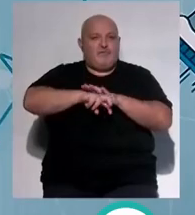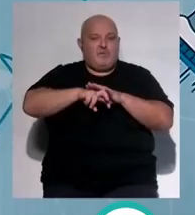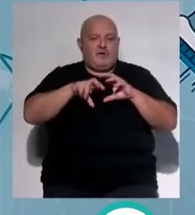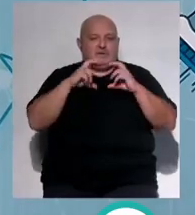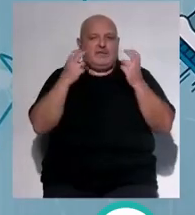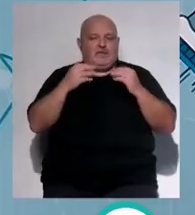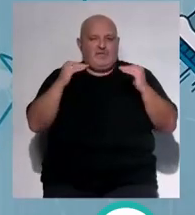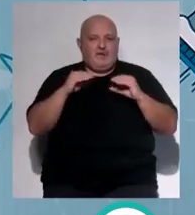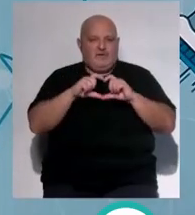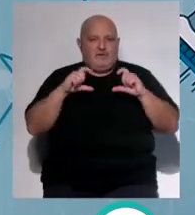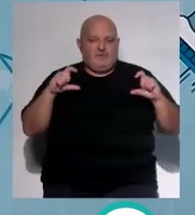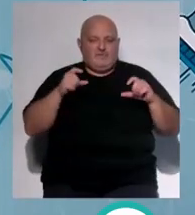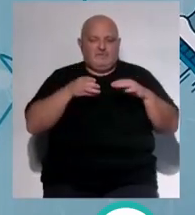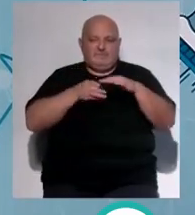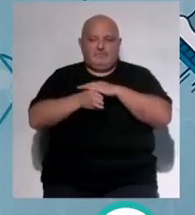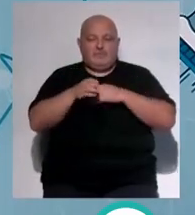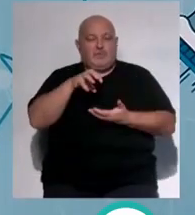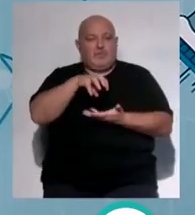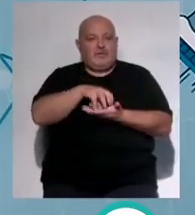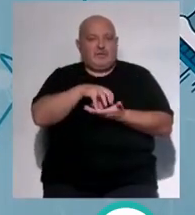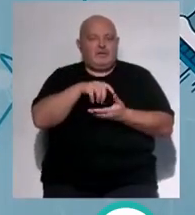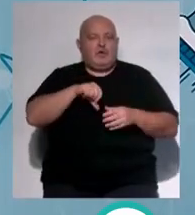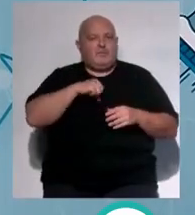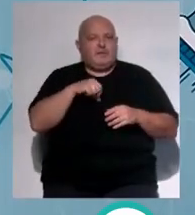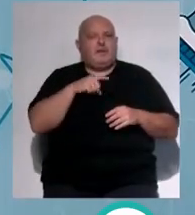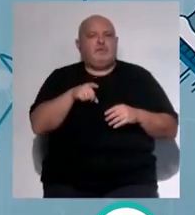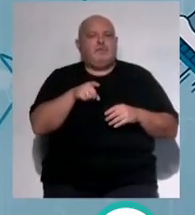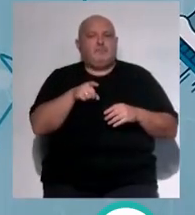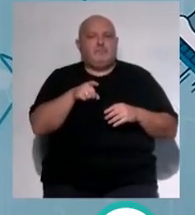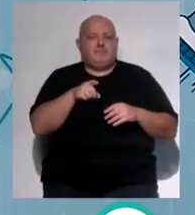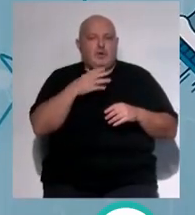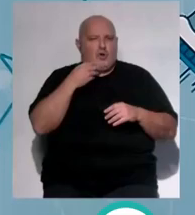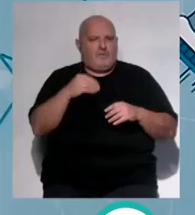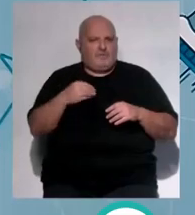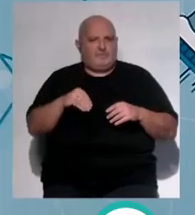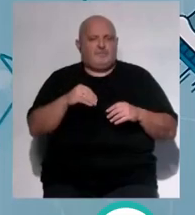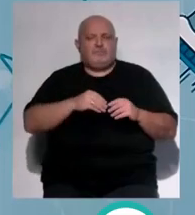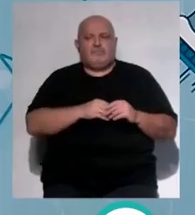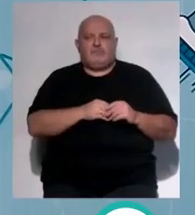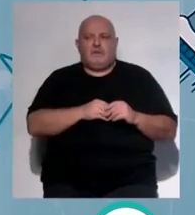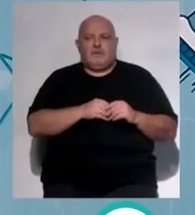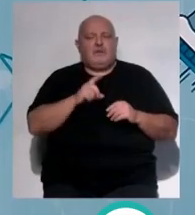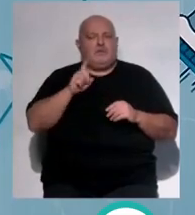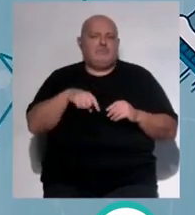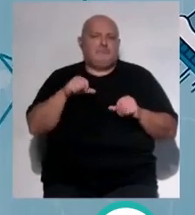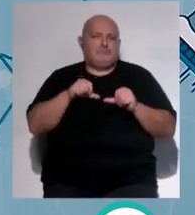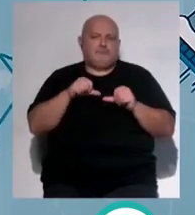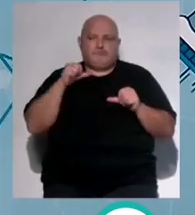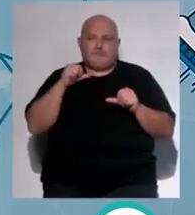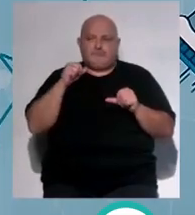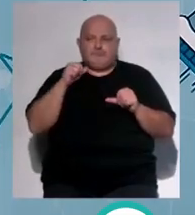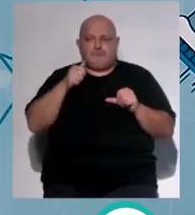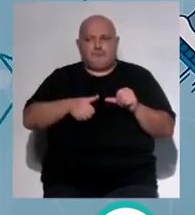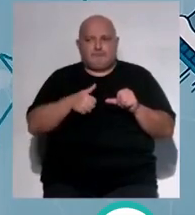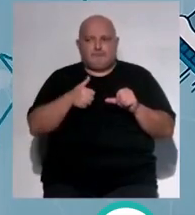municipal nuevo Mirandilla un centro hospitalario joven pero con ya que